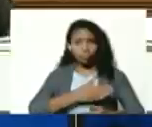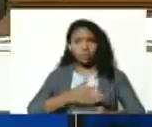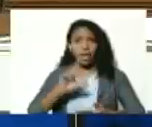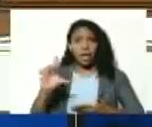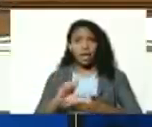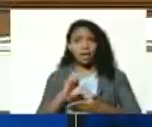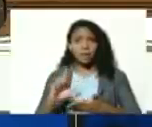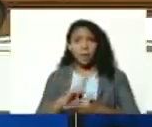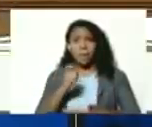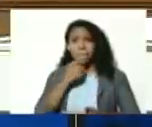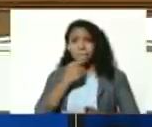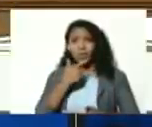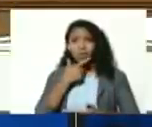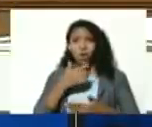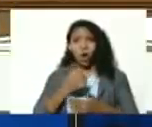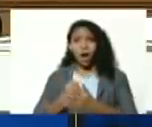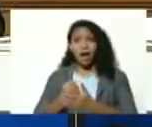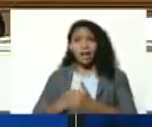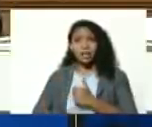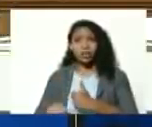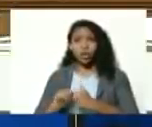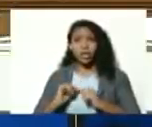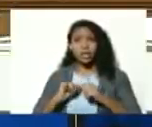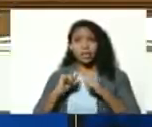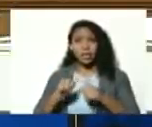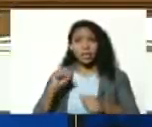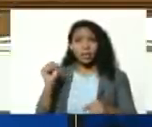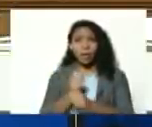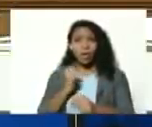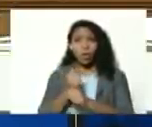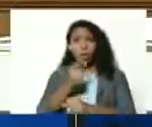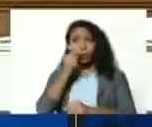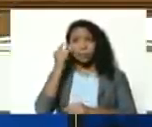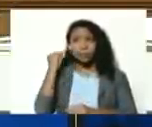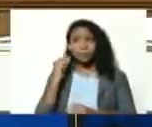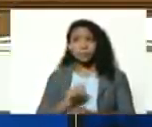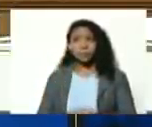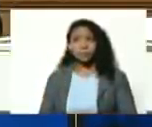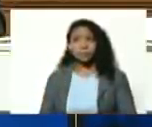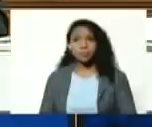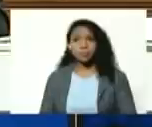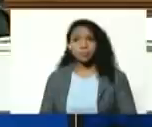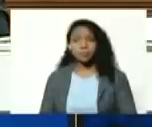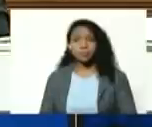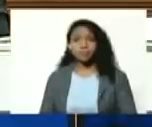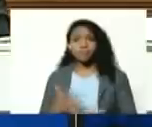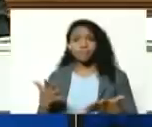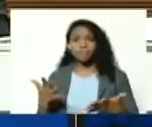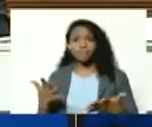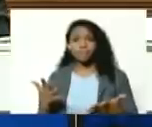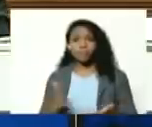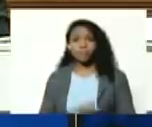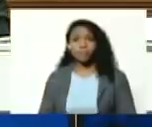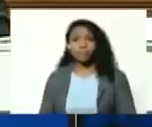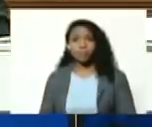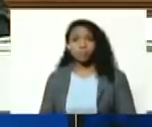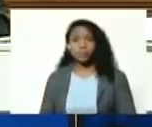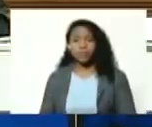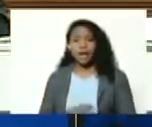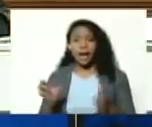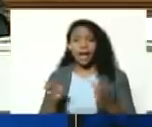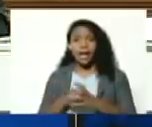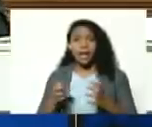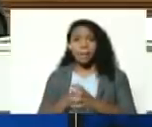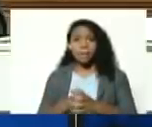un libro muy hermoso porque nació de la iniciativa de los trabajadores y las trabajadoras de el equipo de